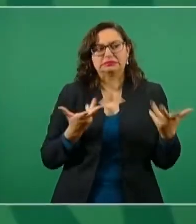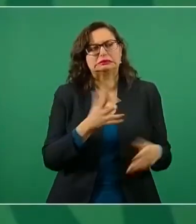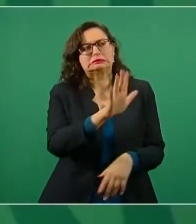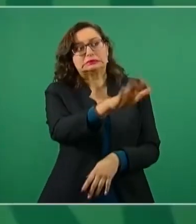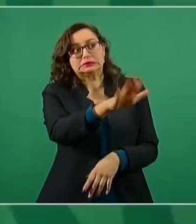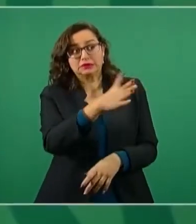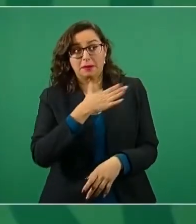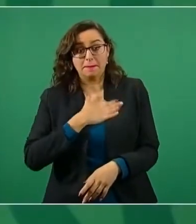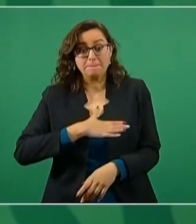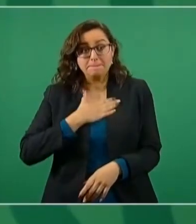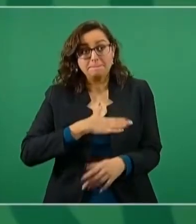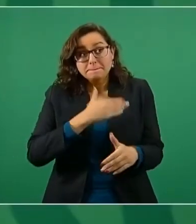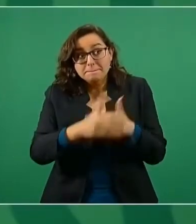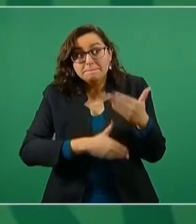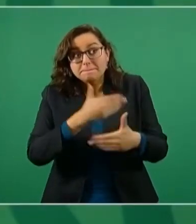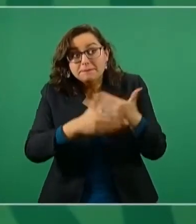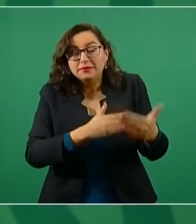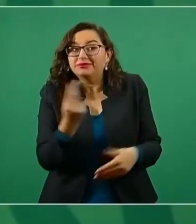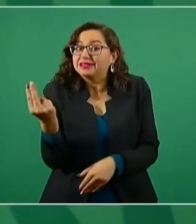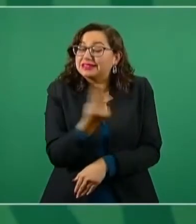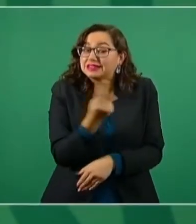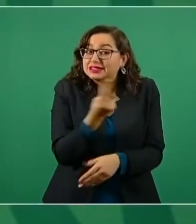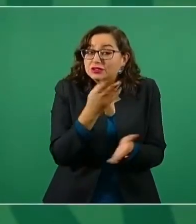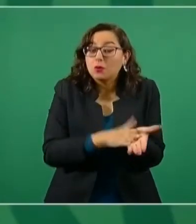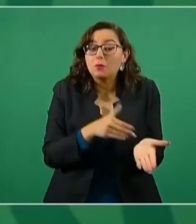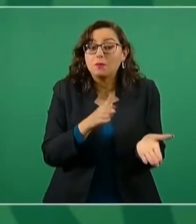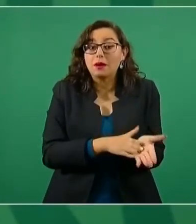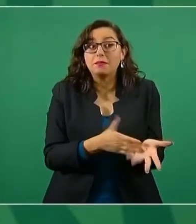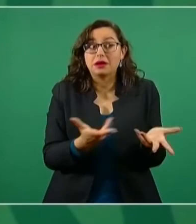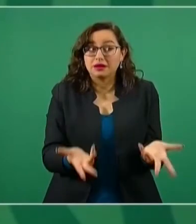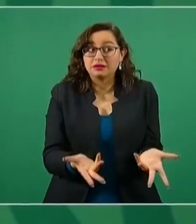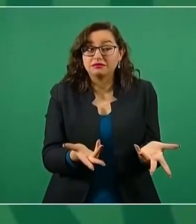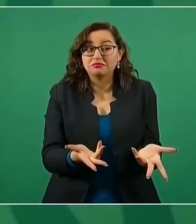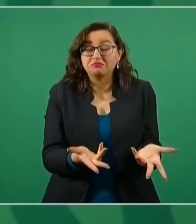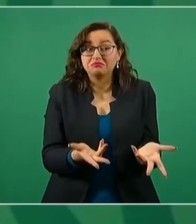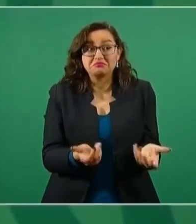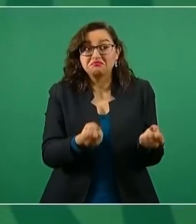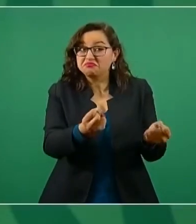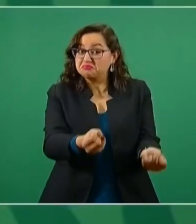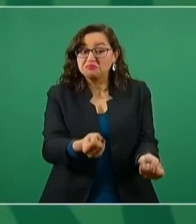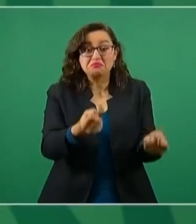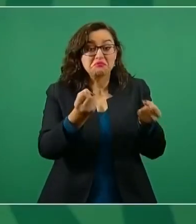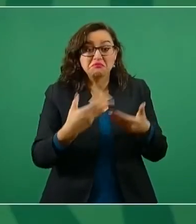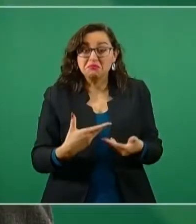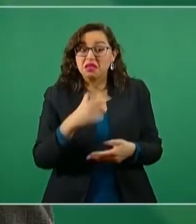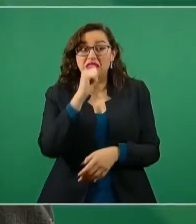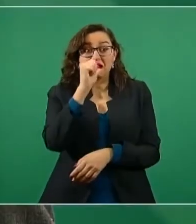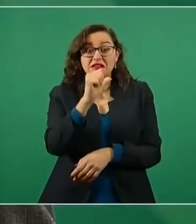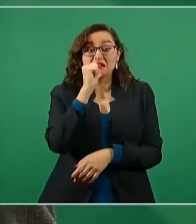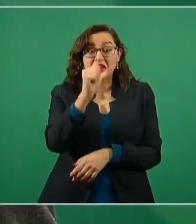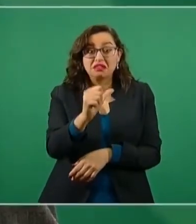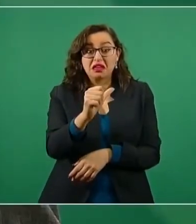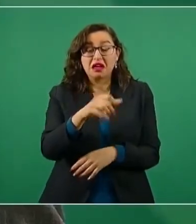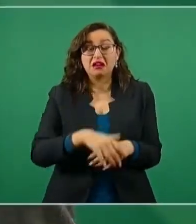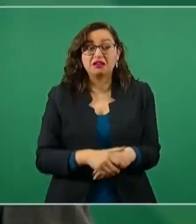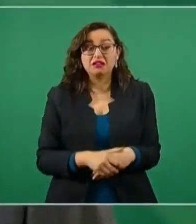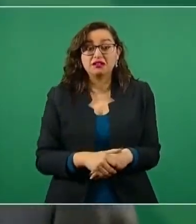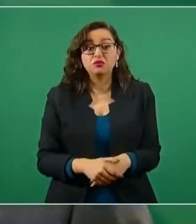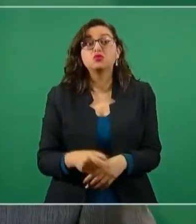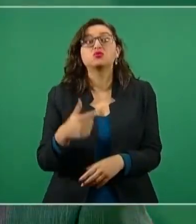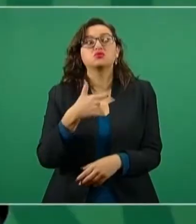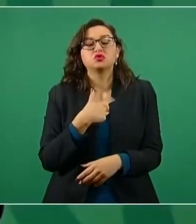o voy a conseguir unos